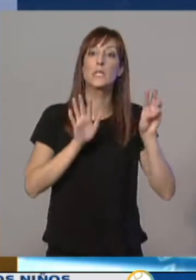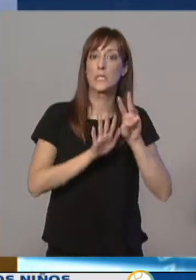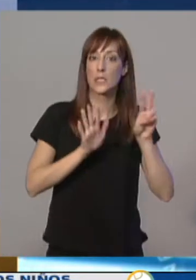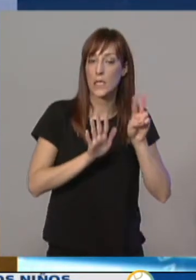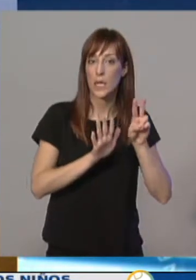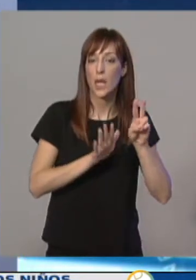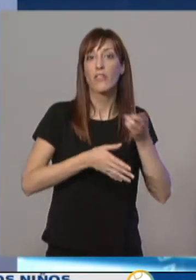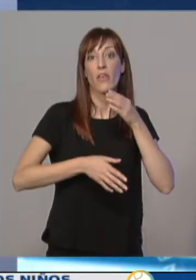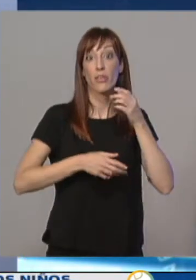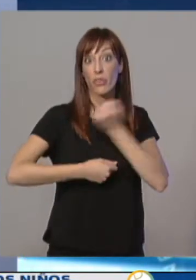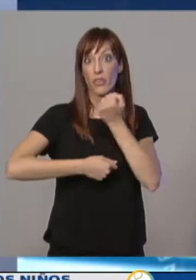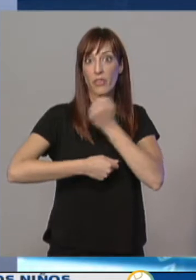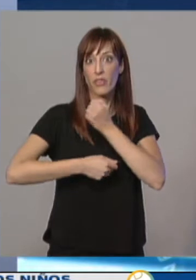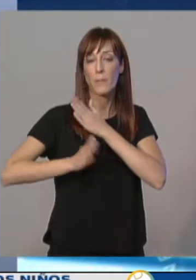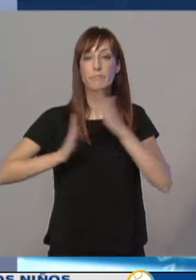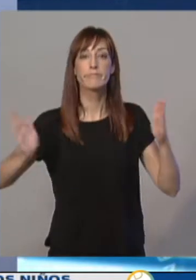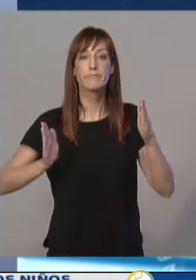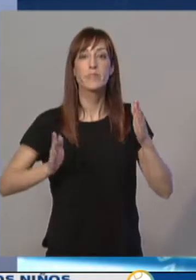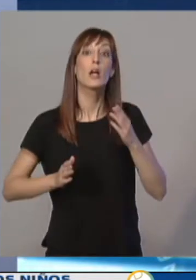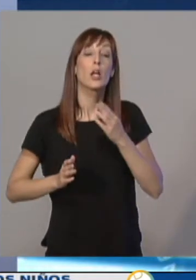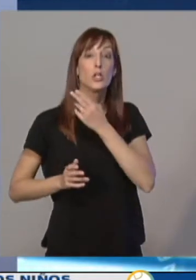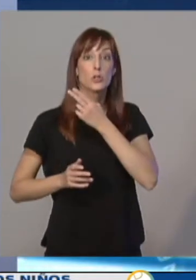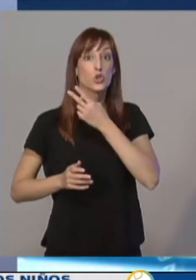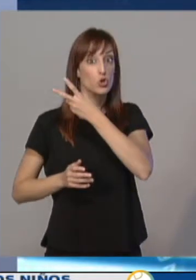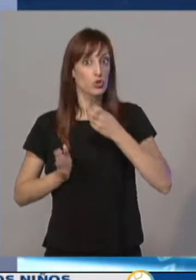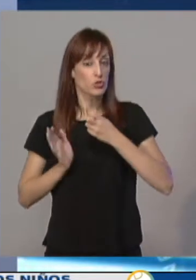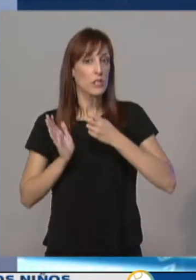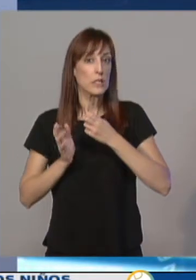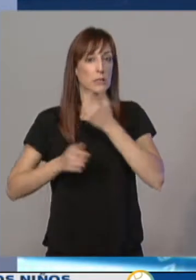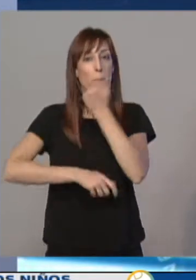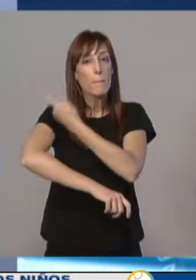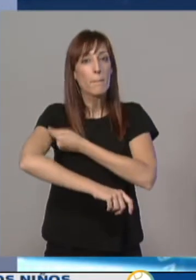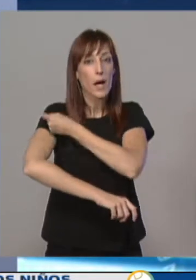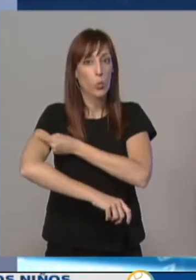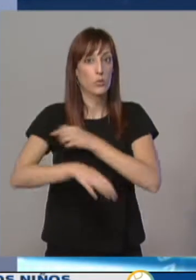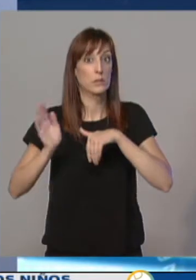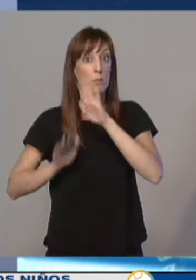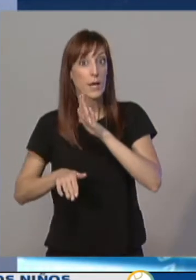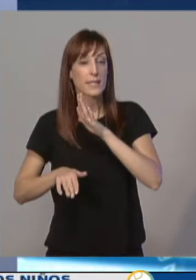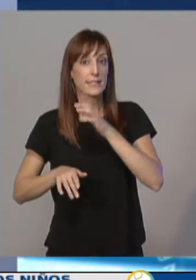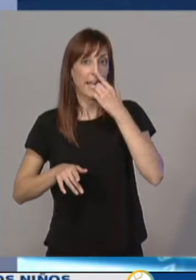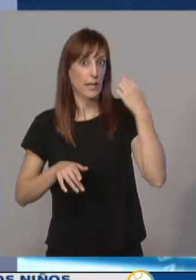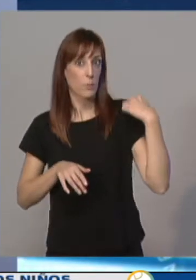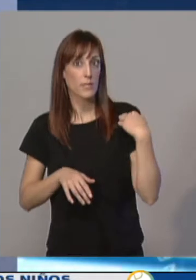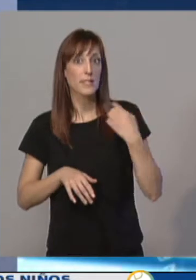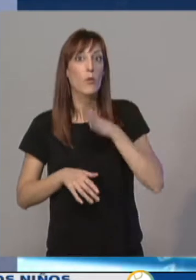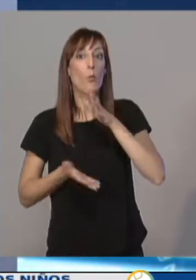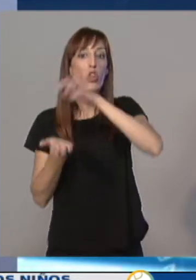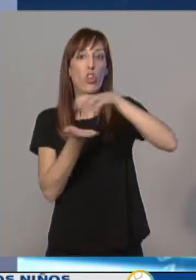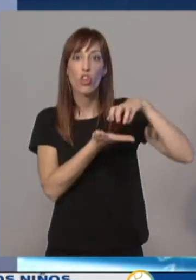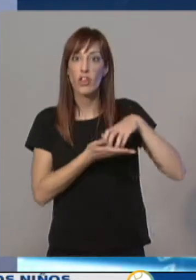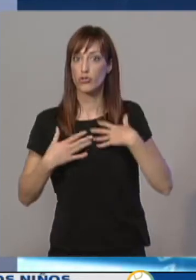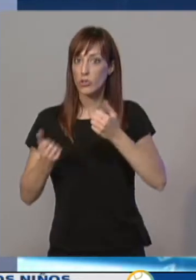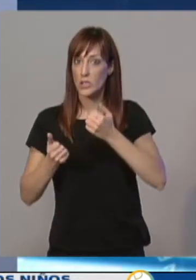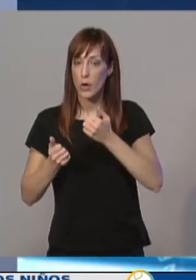distribuirá 67.000 dosis de vacuna, 2.000 más que en la campaña anterior en más de 200 puntos sanitarios. Este año como